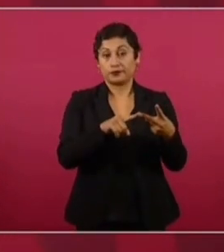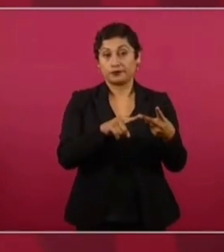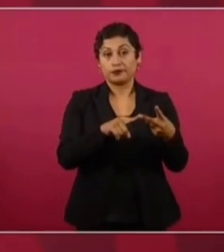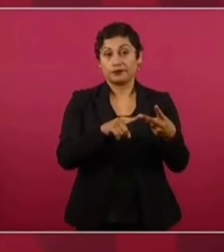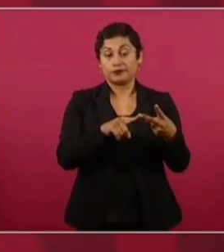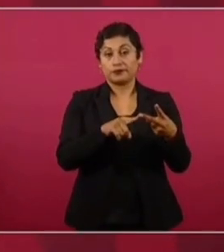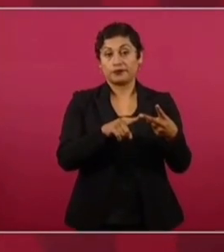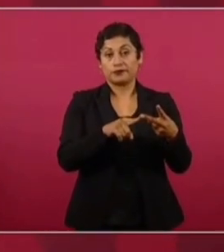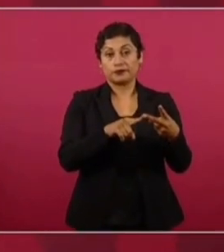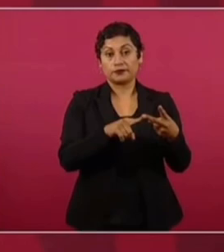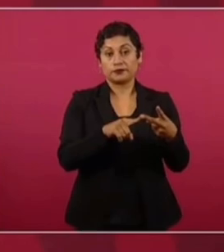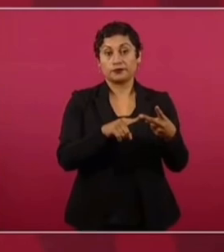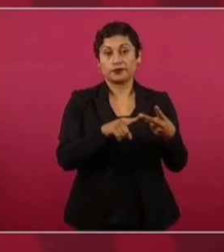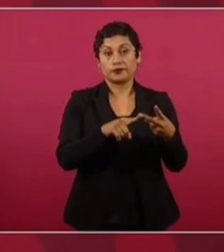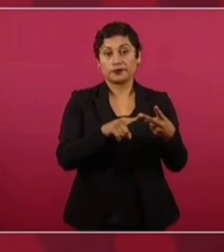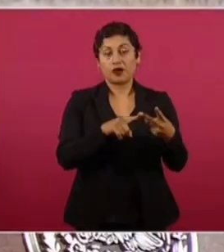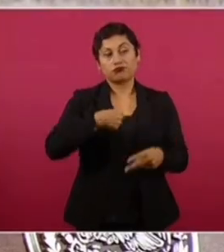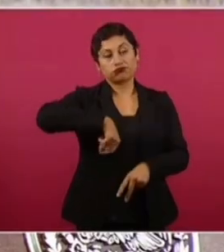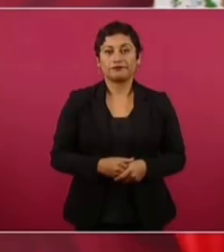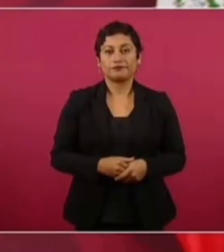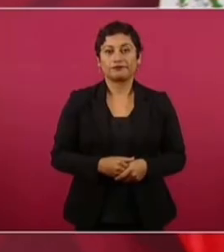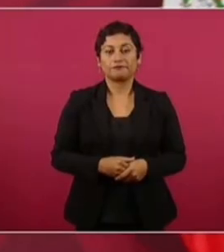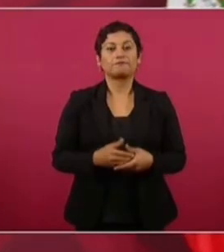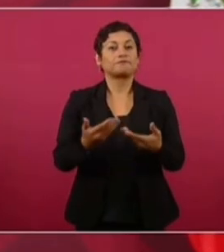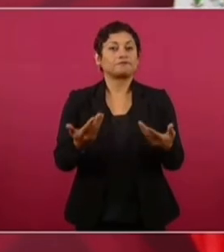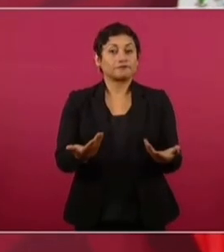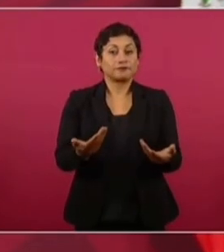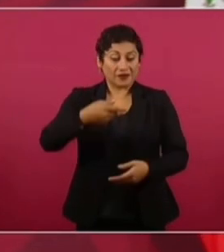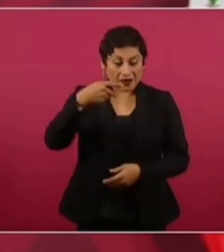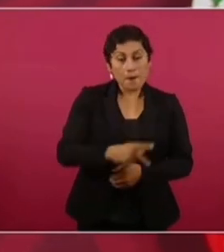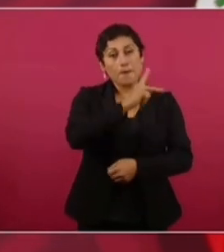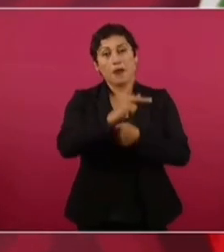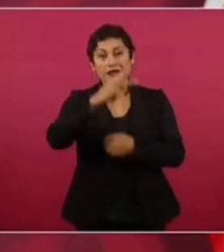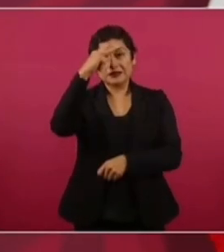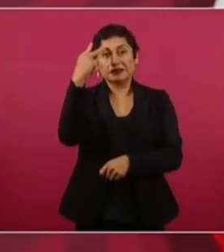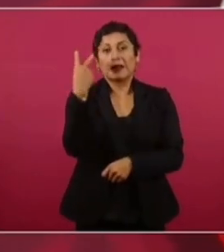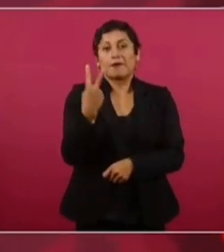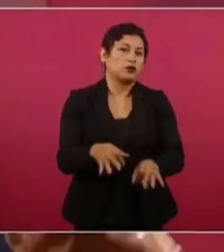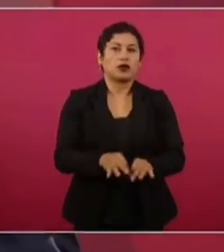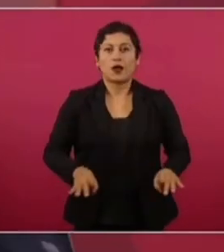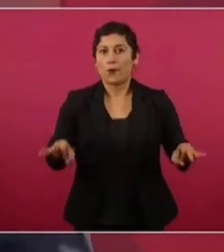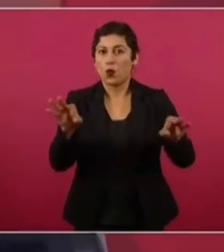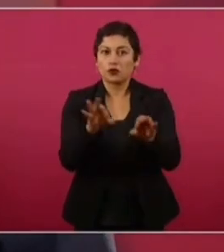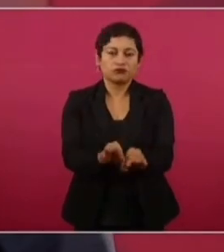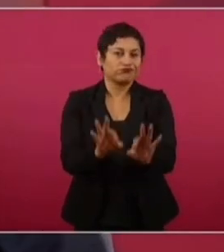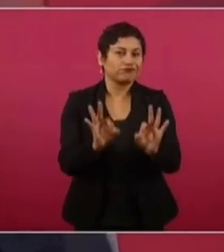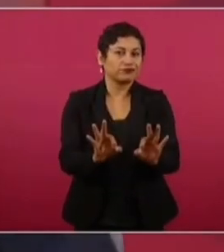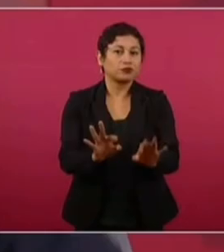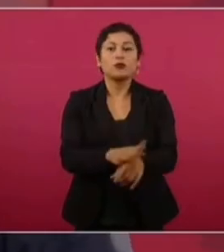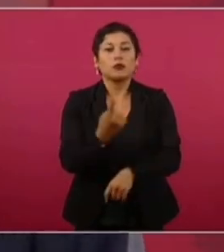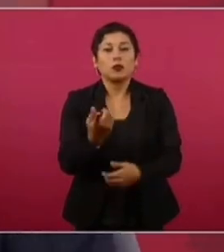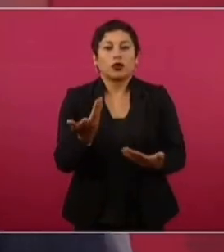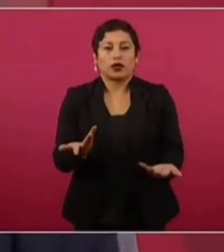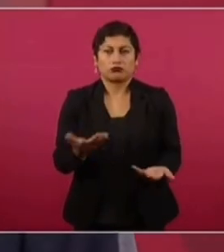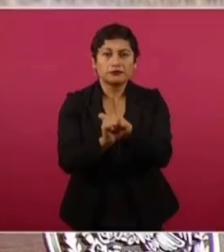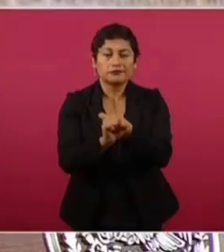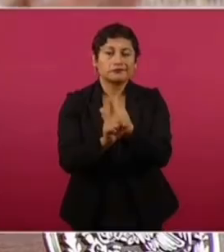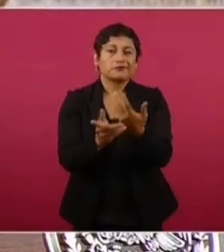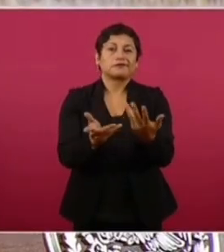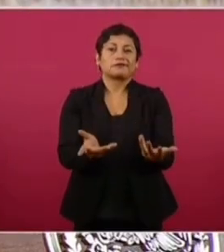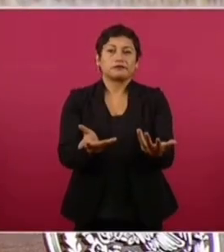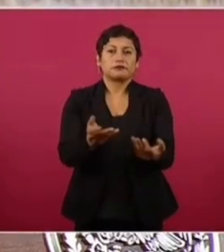Uno es la honestidad. La mayor riqueza de México es la honestidad de su pueblo. Porque, aunque hay una crisis,